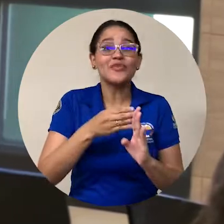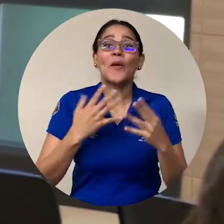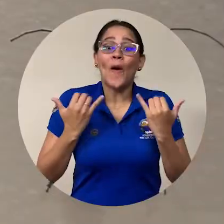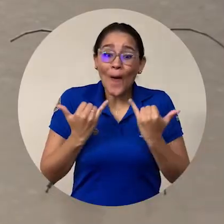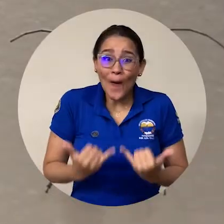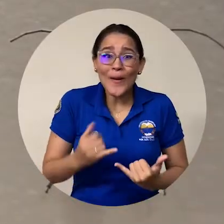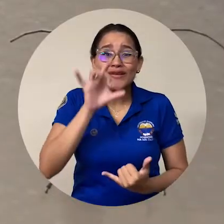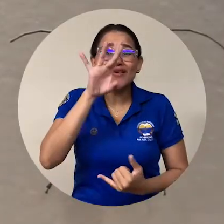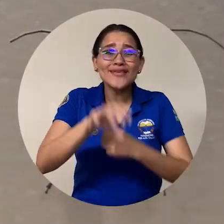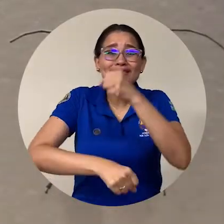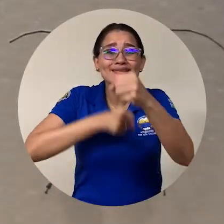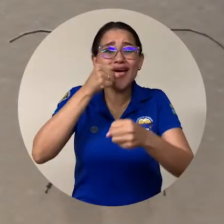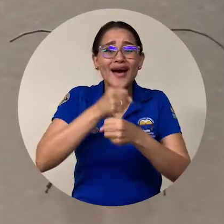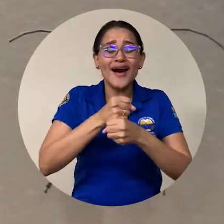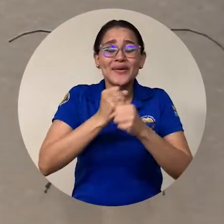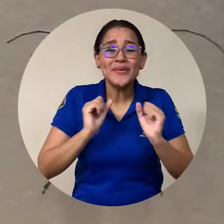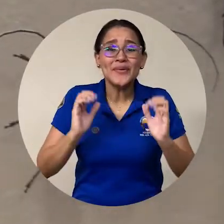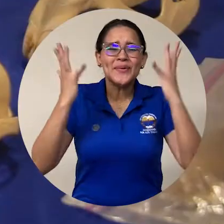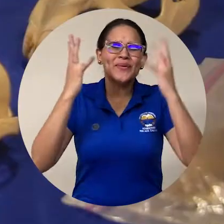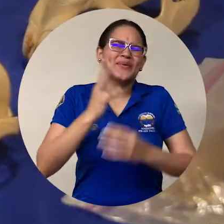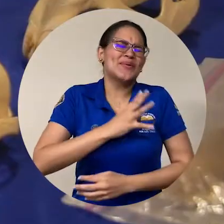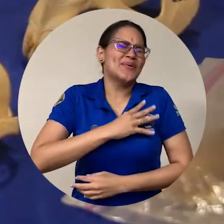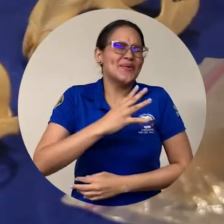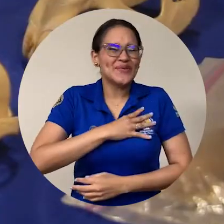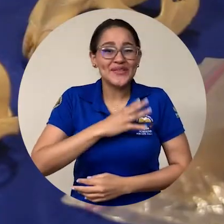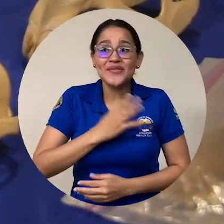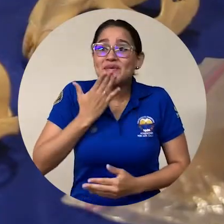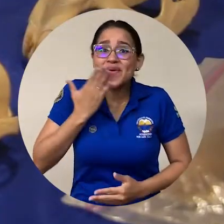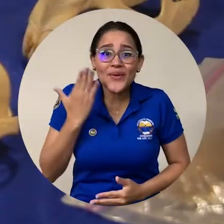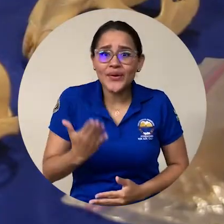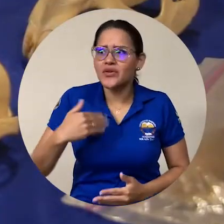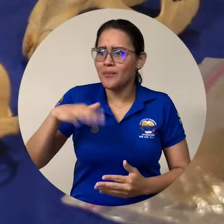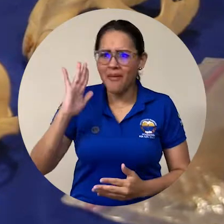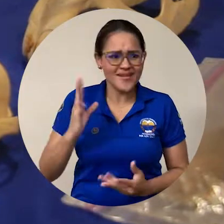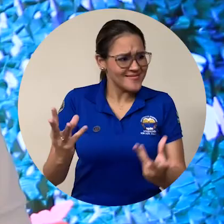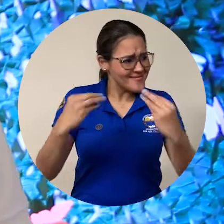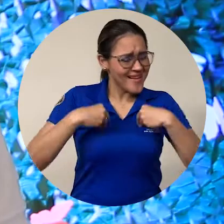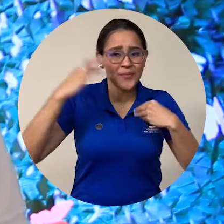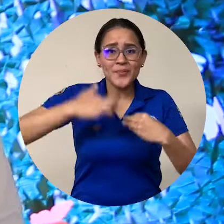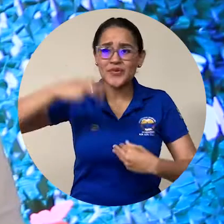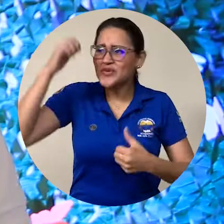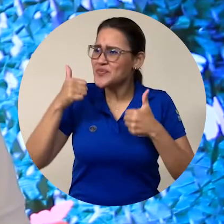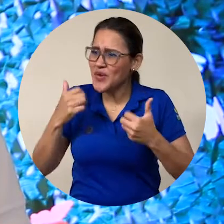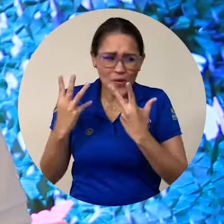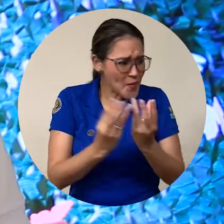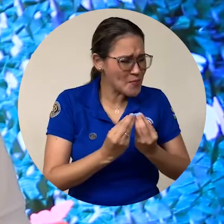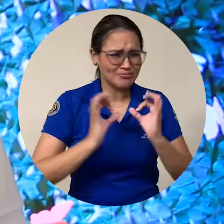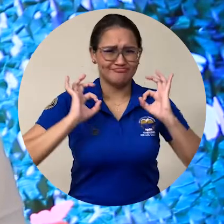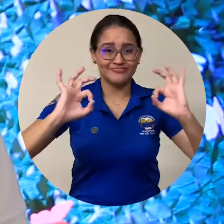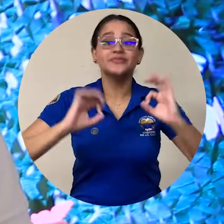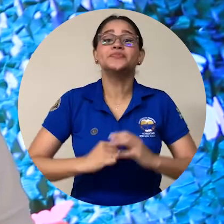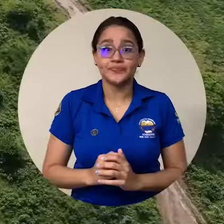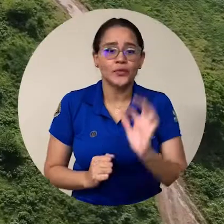conmemoración de los 15 años agradezco mucho las puertas que me abrió por todas las oportunidades de los profesionales y el muy buen